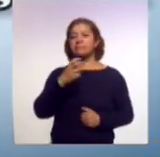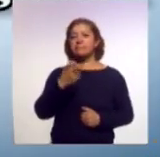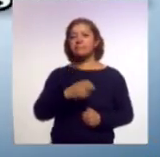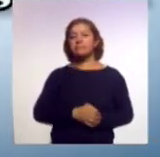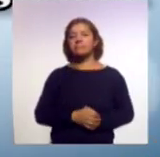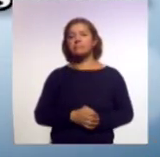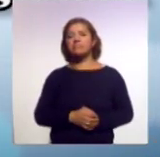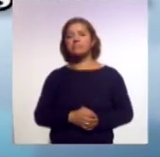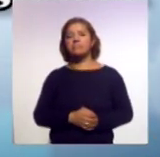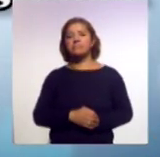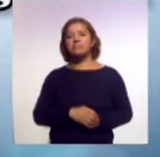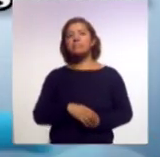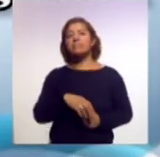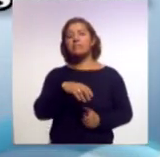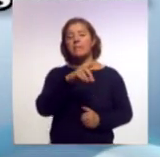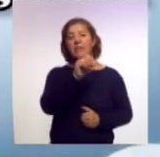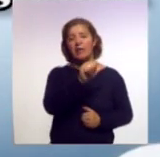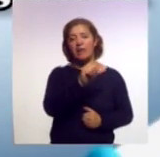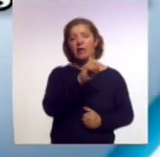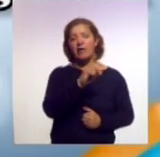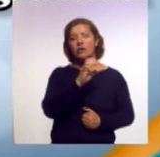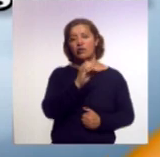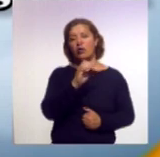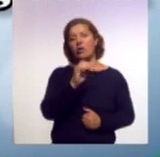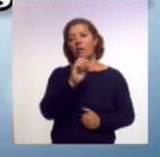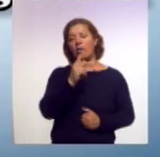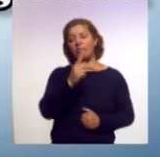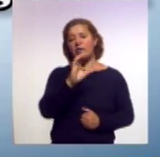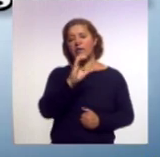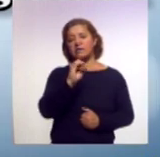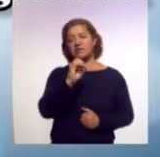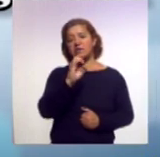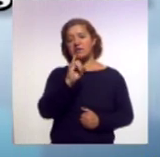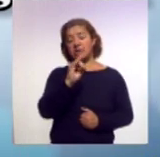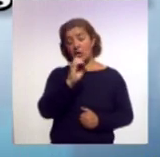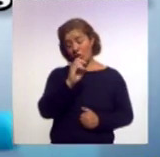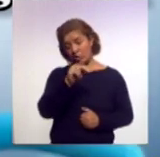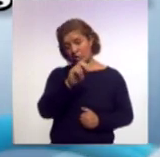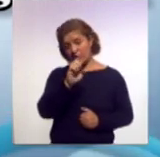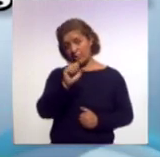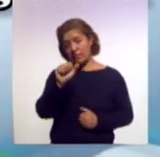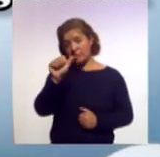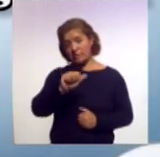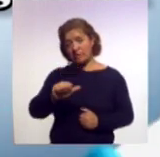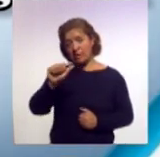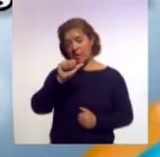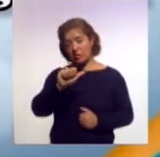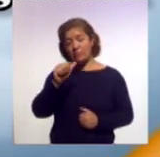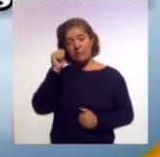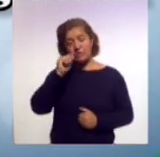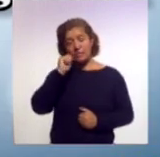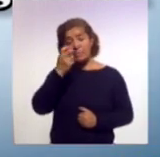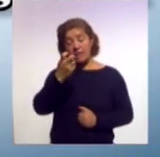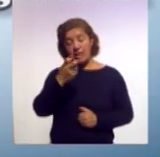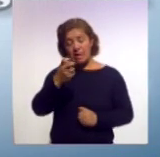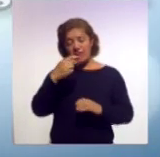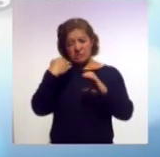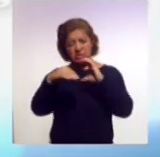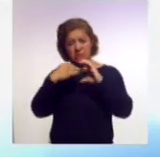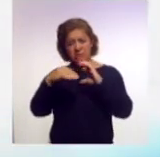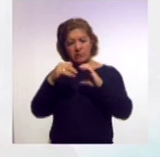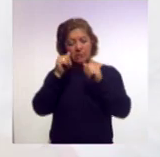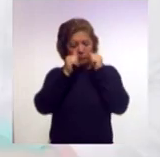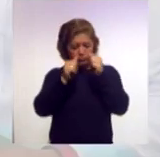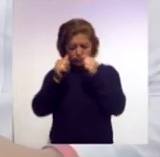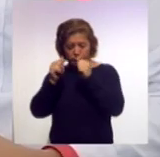institucional a través del correo electrónico, entonces estamos todos los días al pendiente de ese correo electrónico y así le damos más formalidad